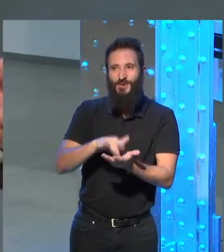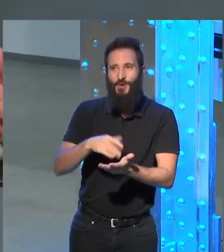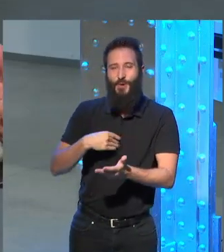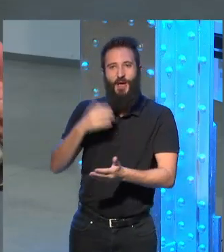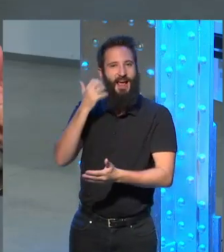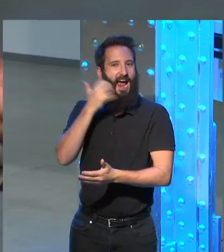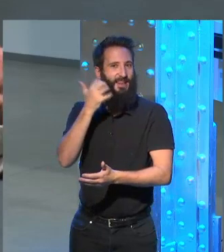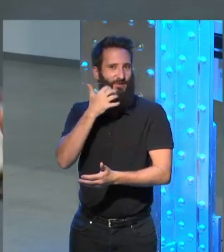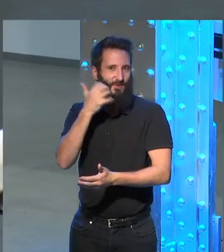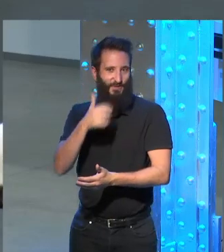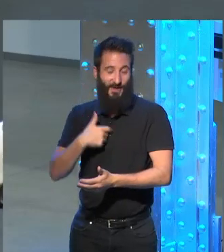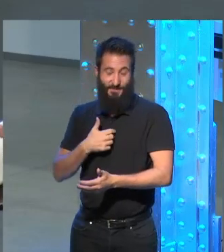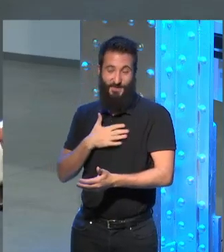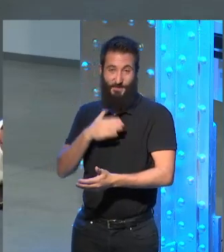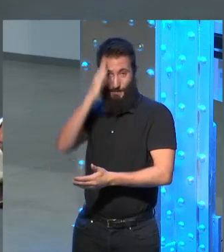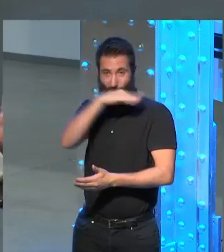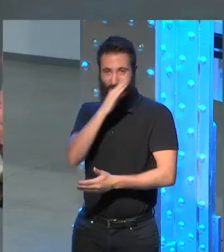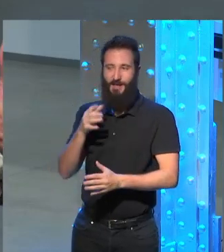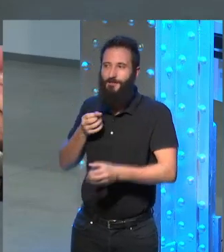esta anécdota a mis padres